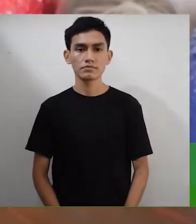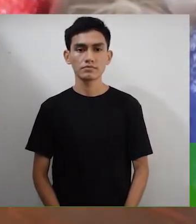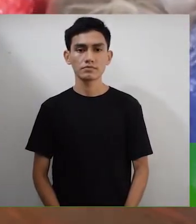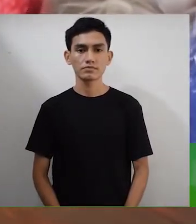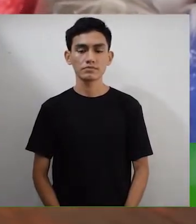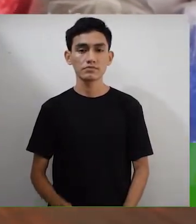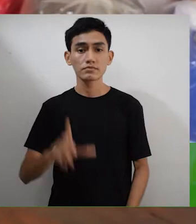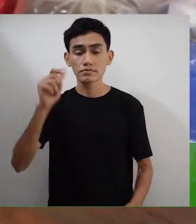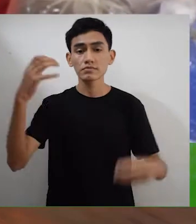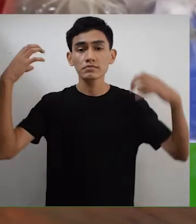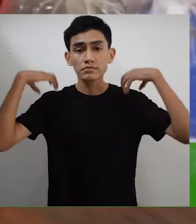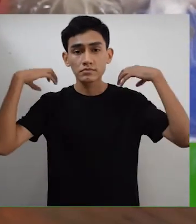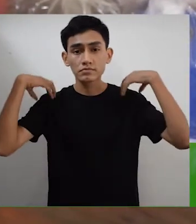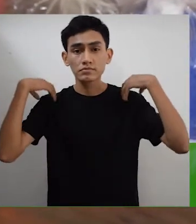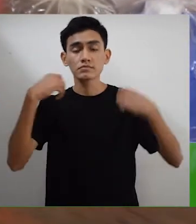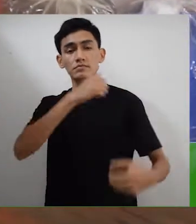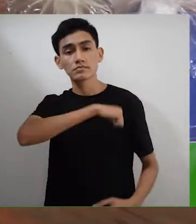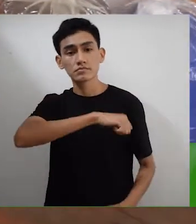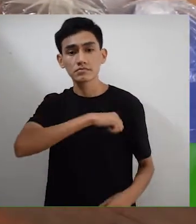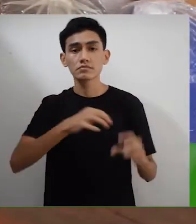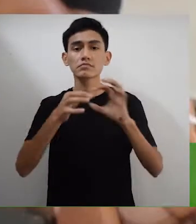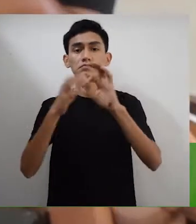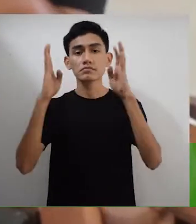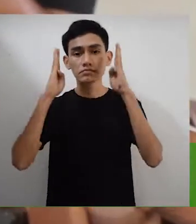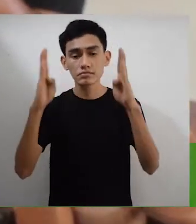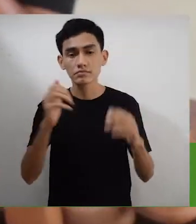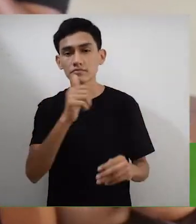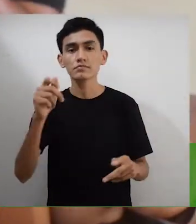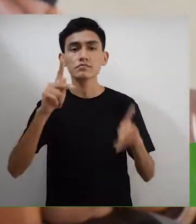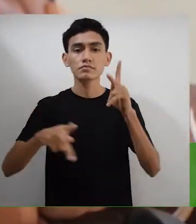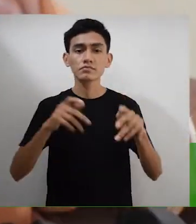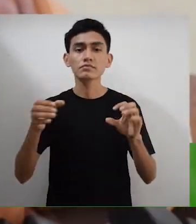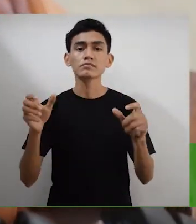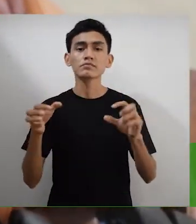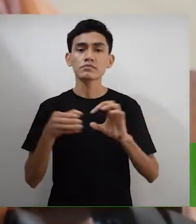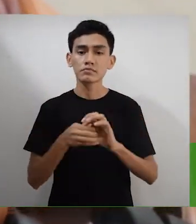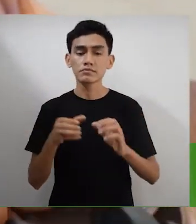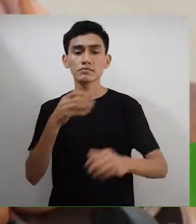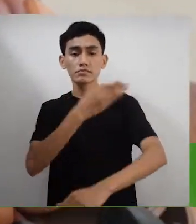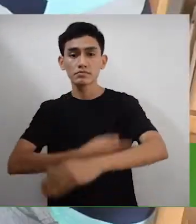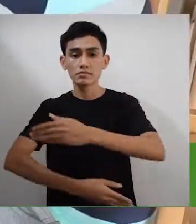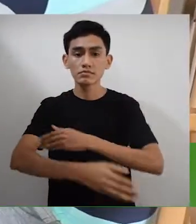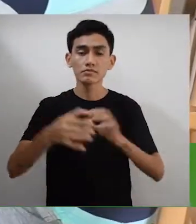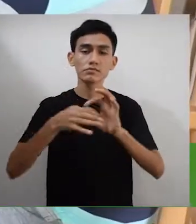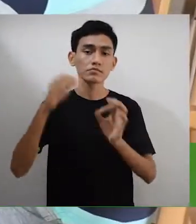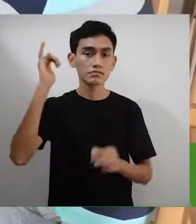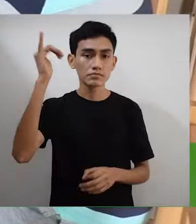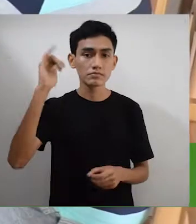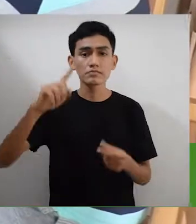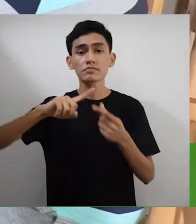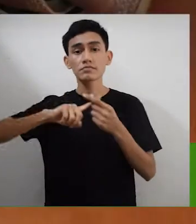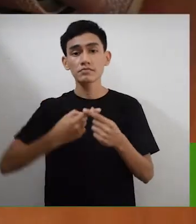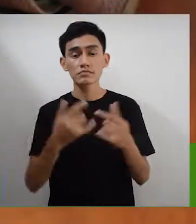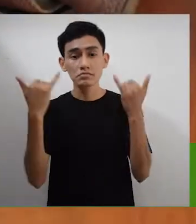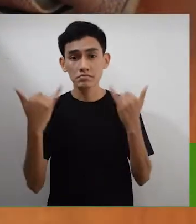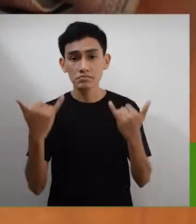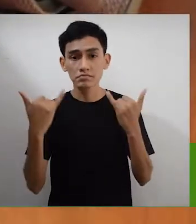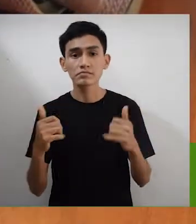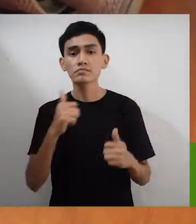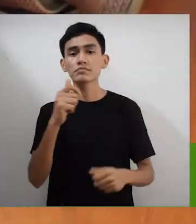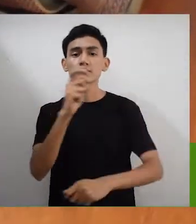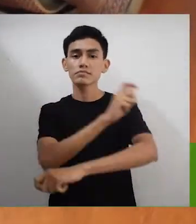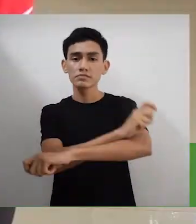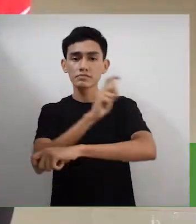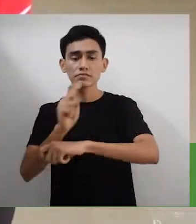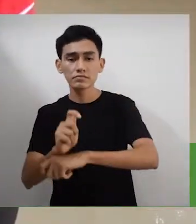La Oficina Municipal de Atención a Personas con Discapacidad de Yarinacocha dio inicio este miércoles al taller de